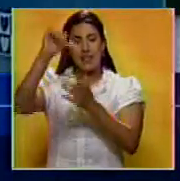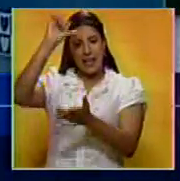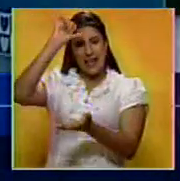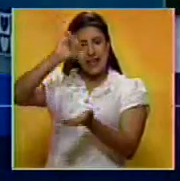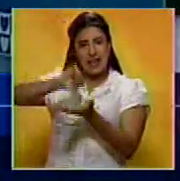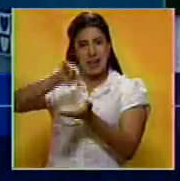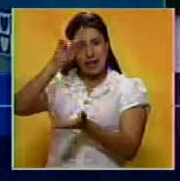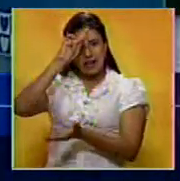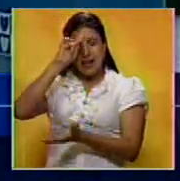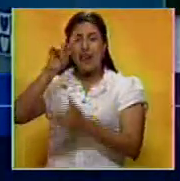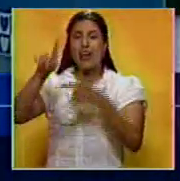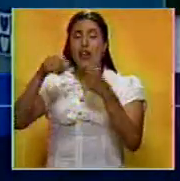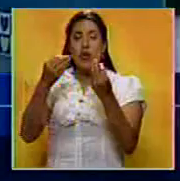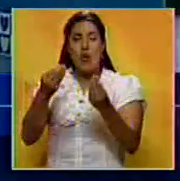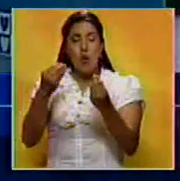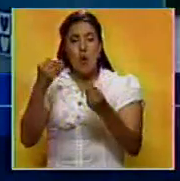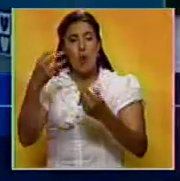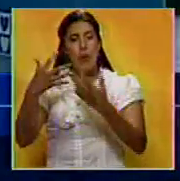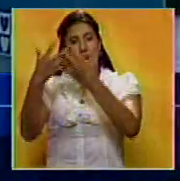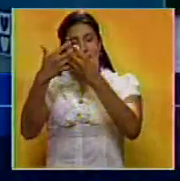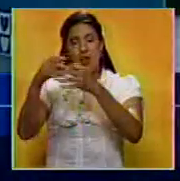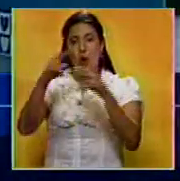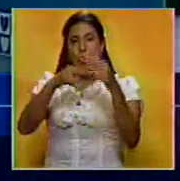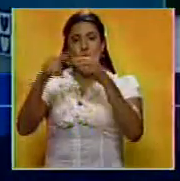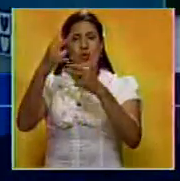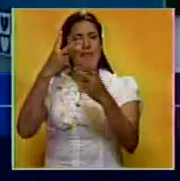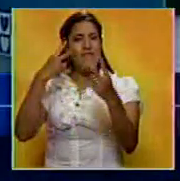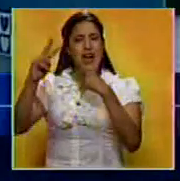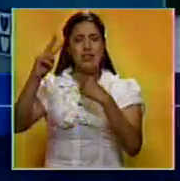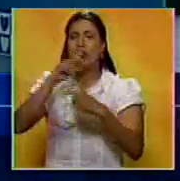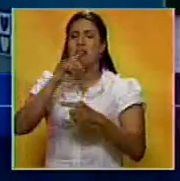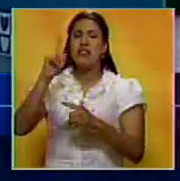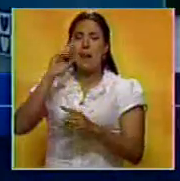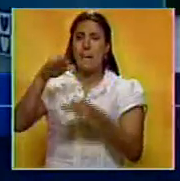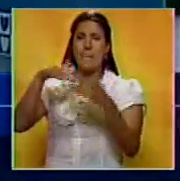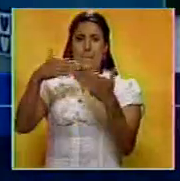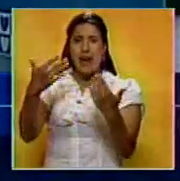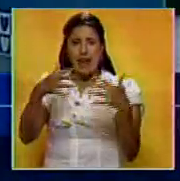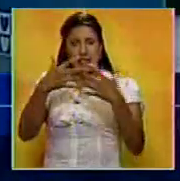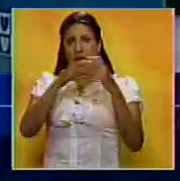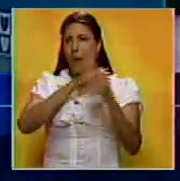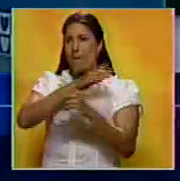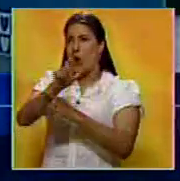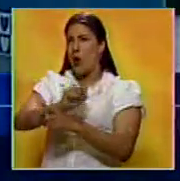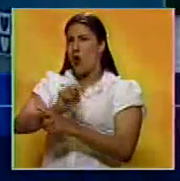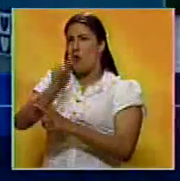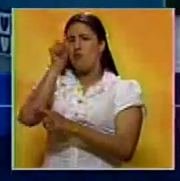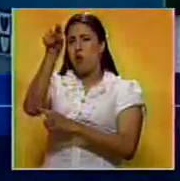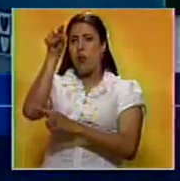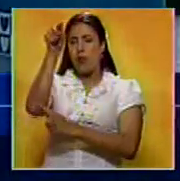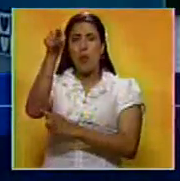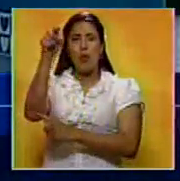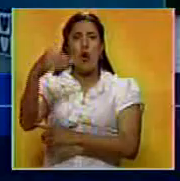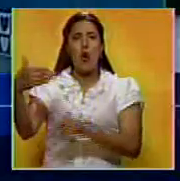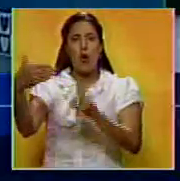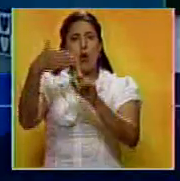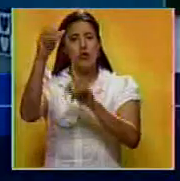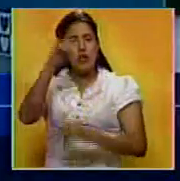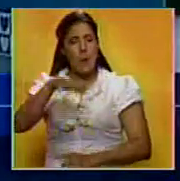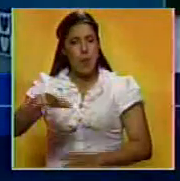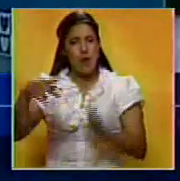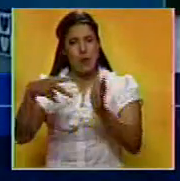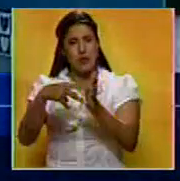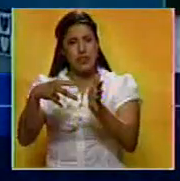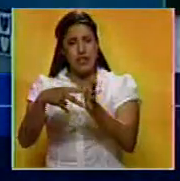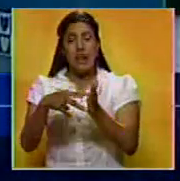y de cómo el imperialismo construyó un falso positivo para lanzar unos misiles criminales contra el pueblo